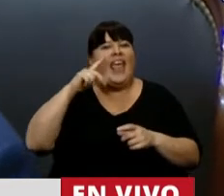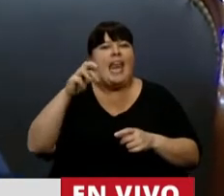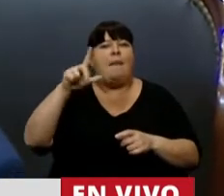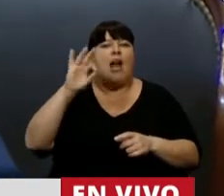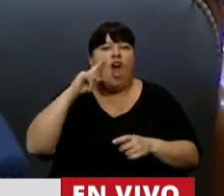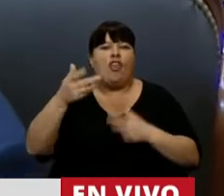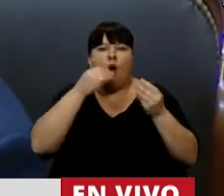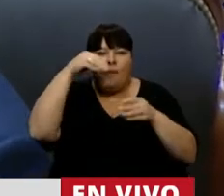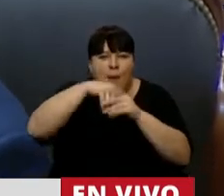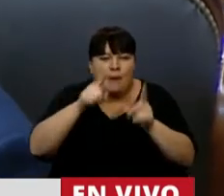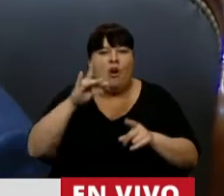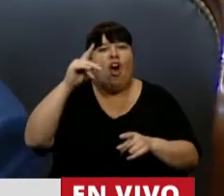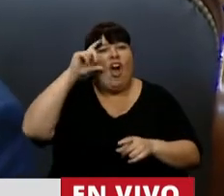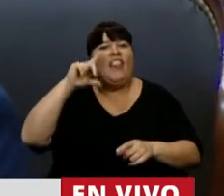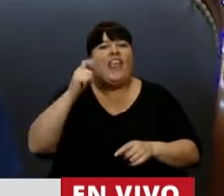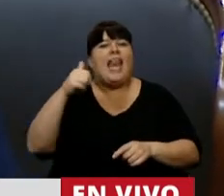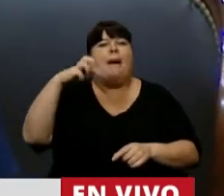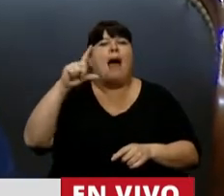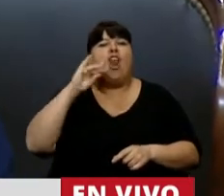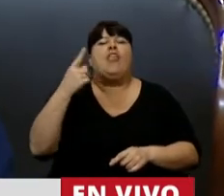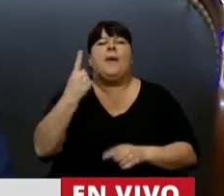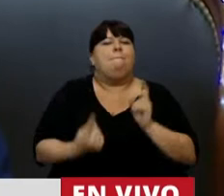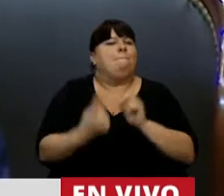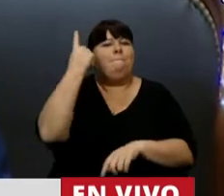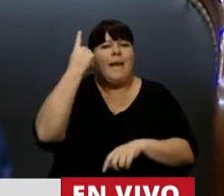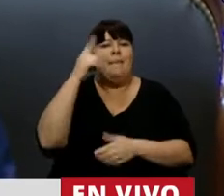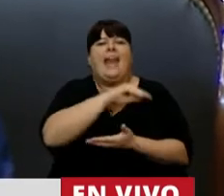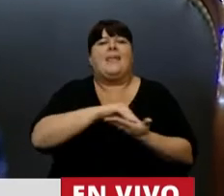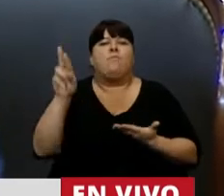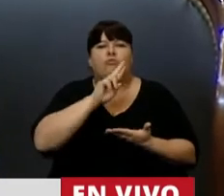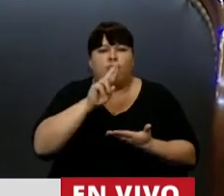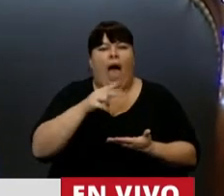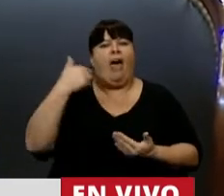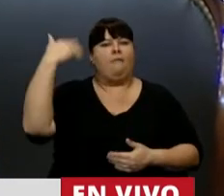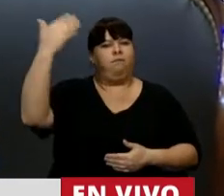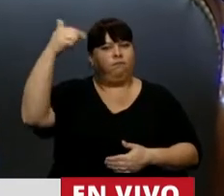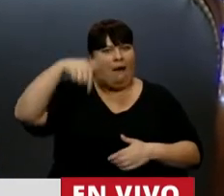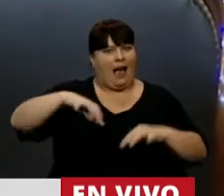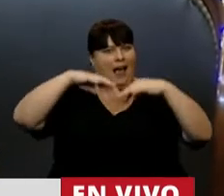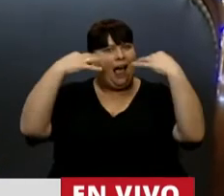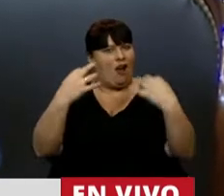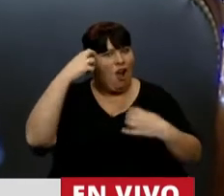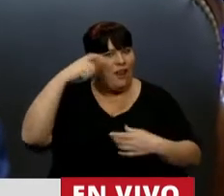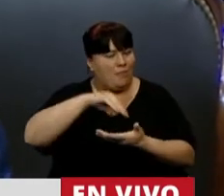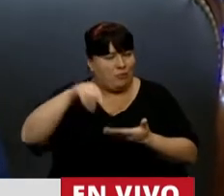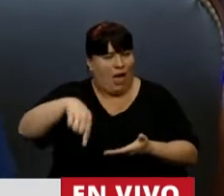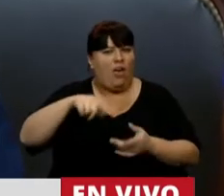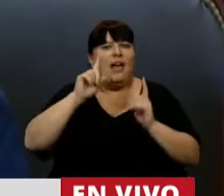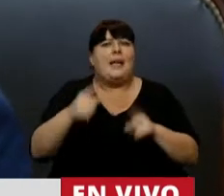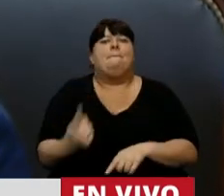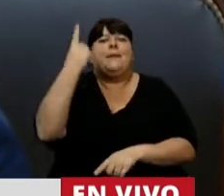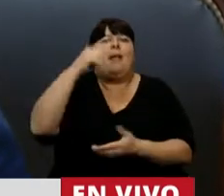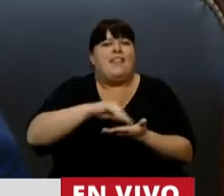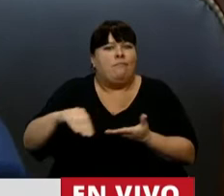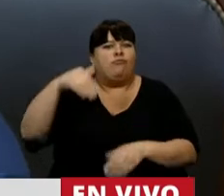comemos en el Delia Parodi. Delia Parodi fue una de las primeras, la primer diputada en hacer uso de la palabra en este recinto y la primer diputada